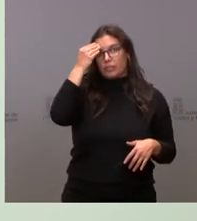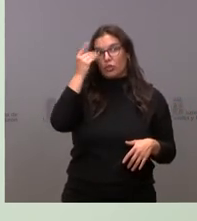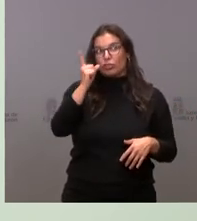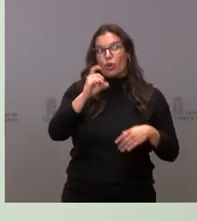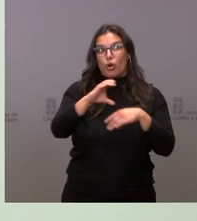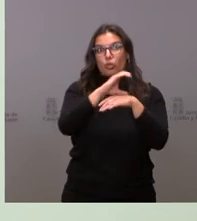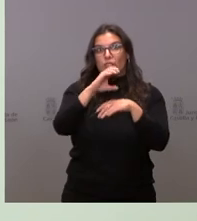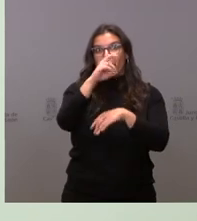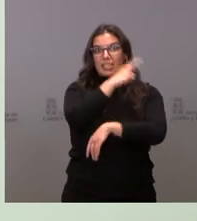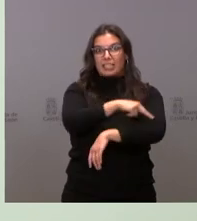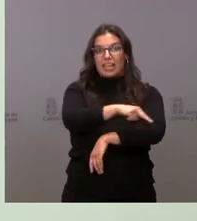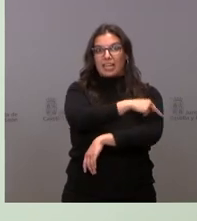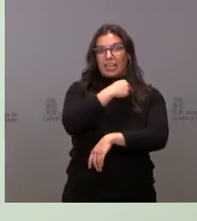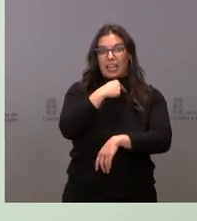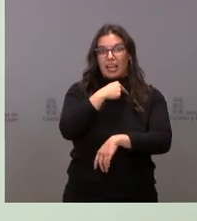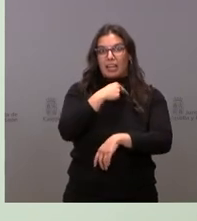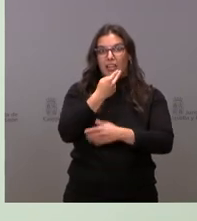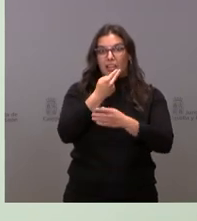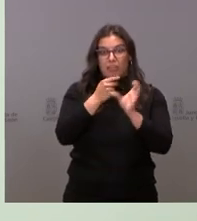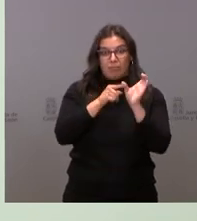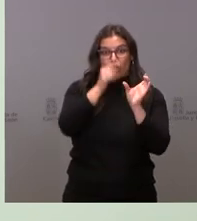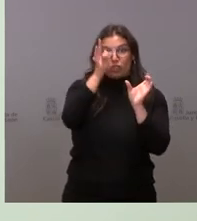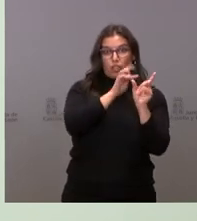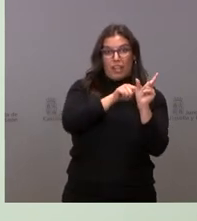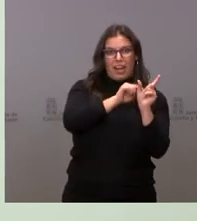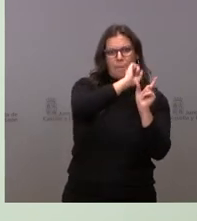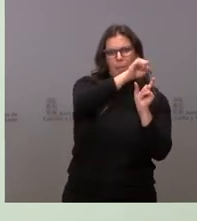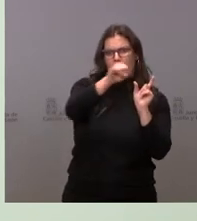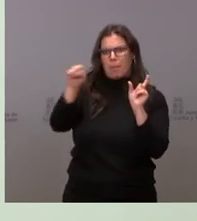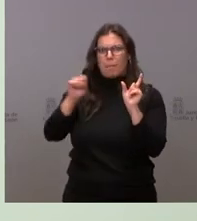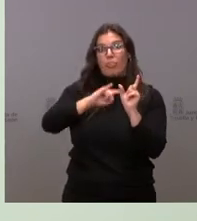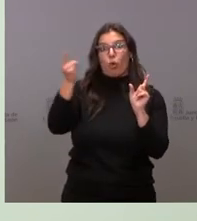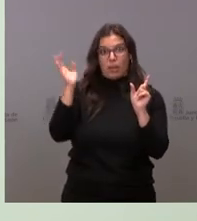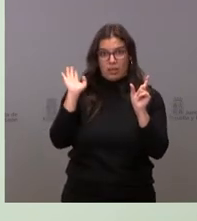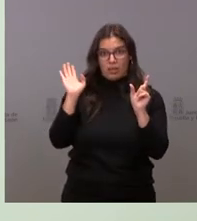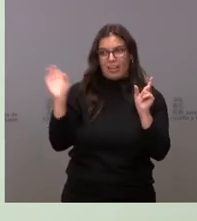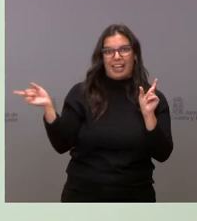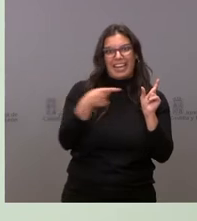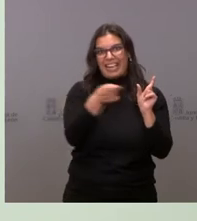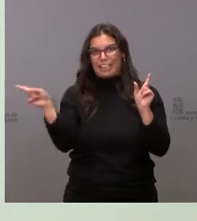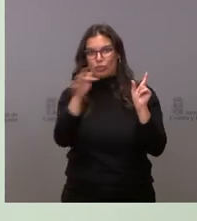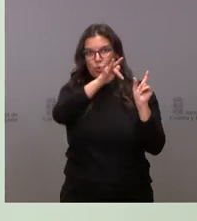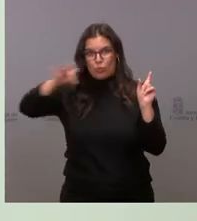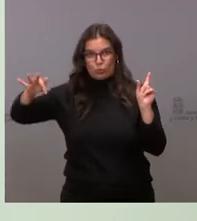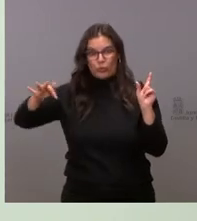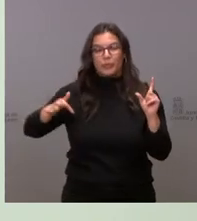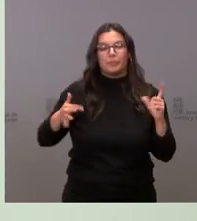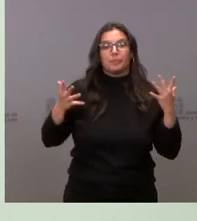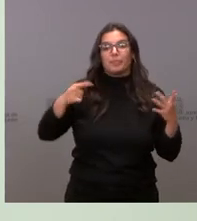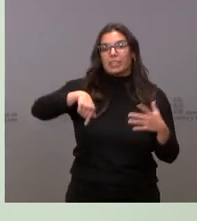Sanidad es muchísimo más que todas las consejerías juntas y el doble. Y lo que hemos hecho este año es